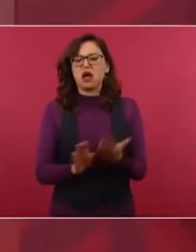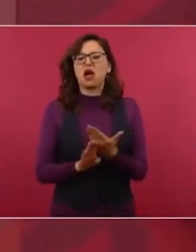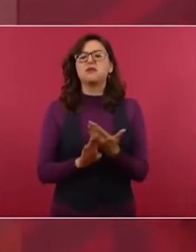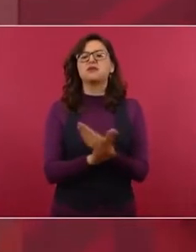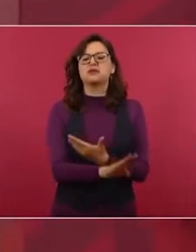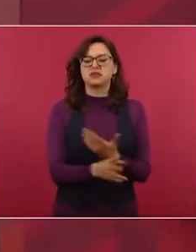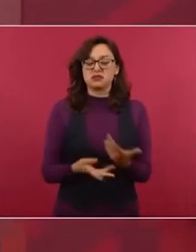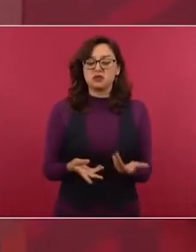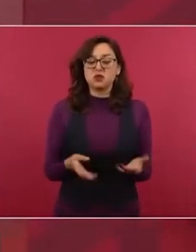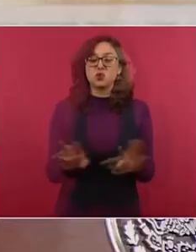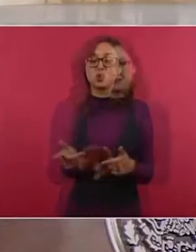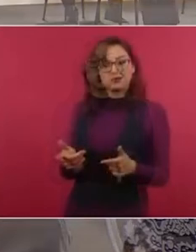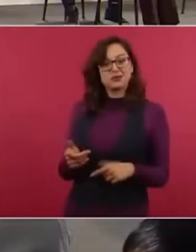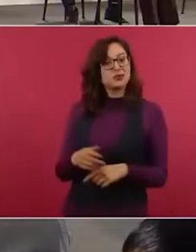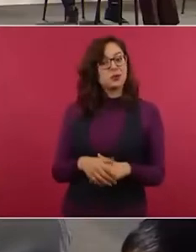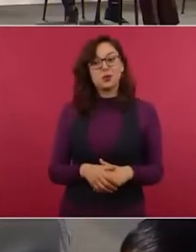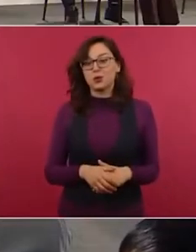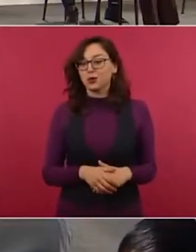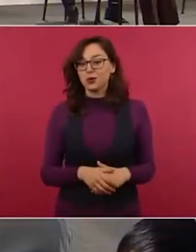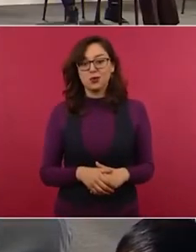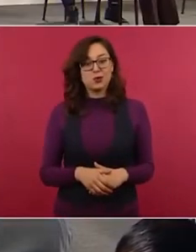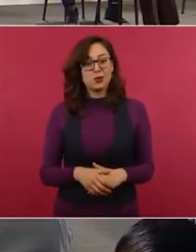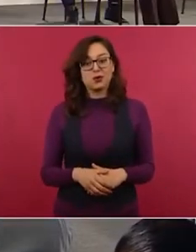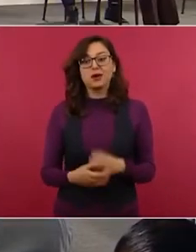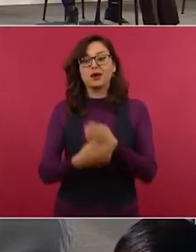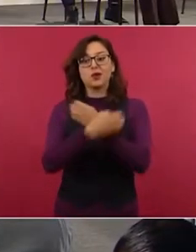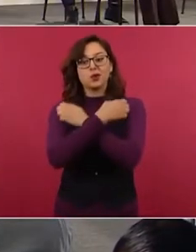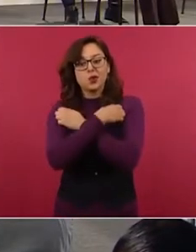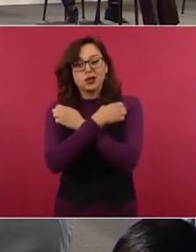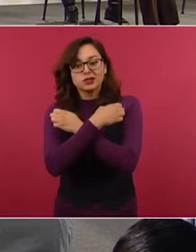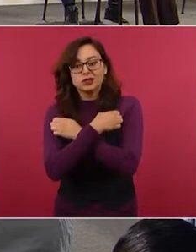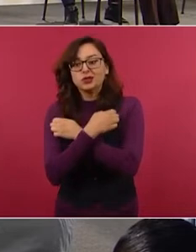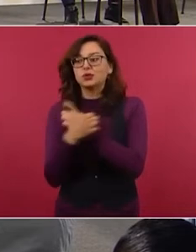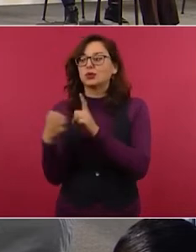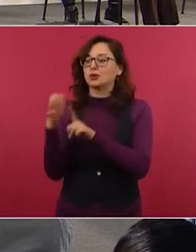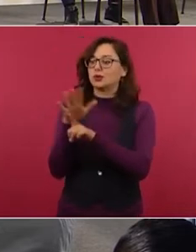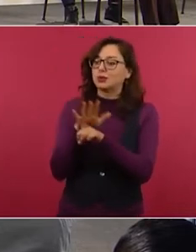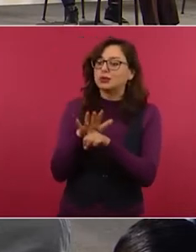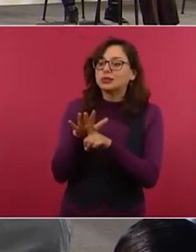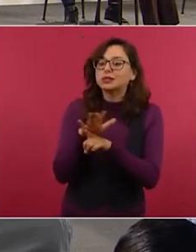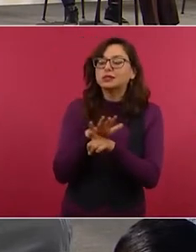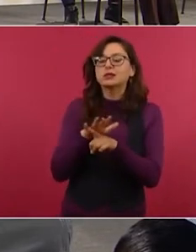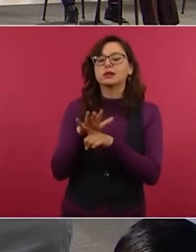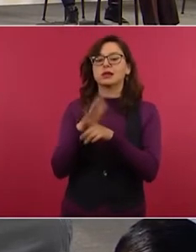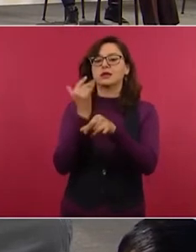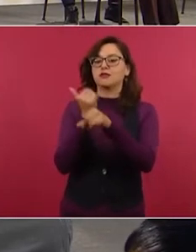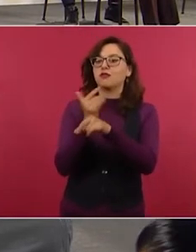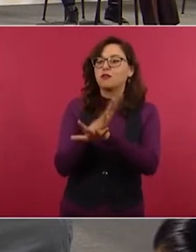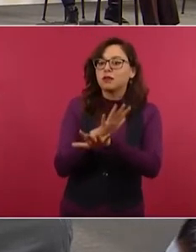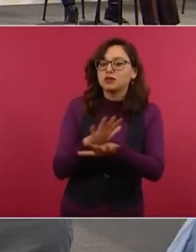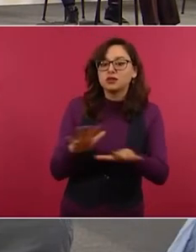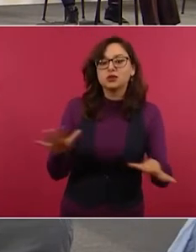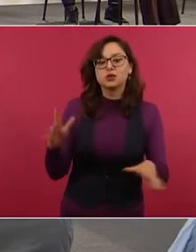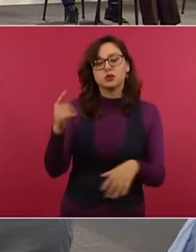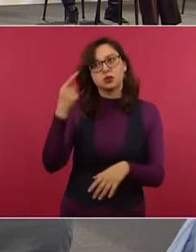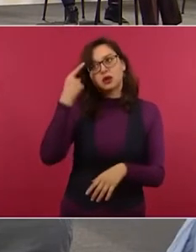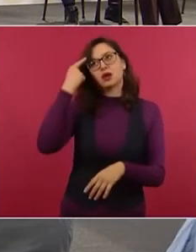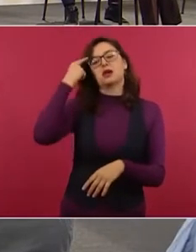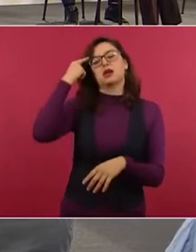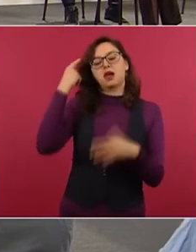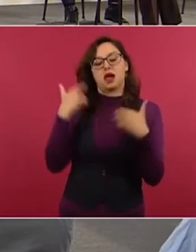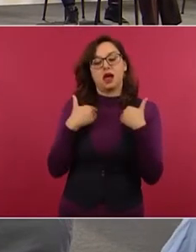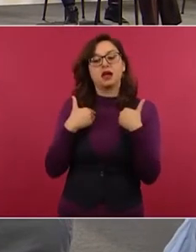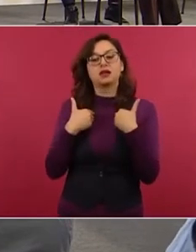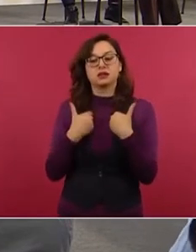con la educación. Con Eso no está resuelto y no vamos a hacer nada que